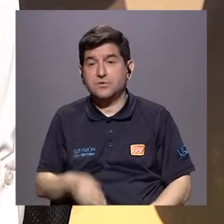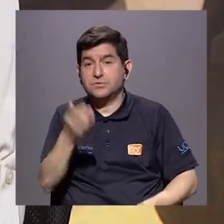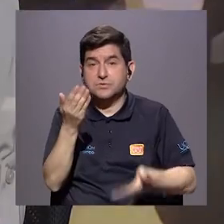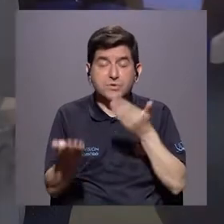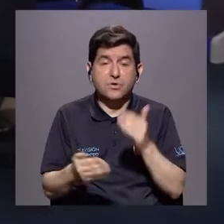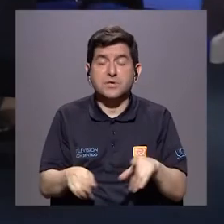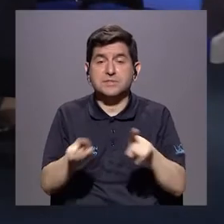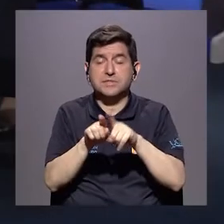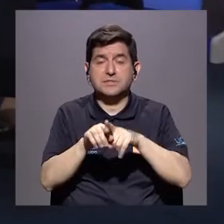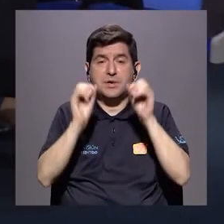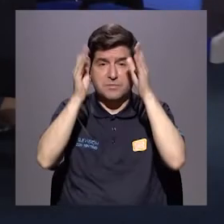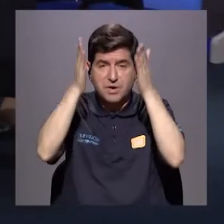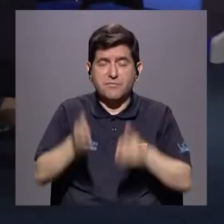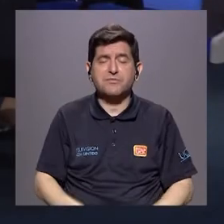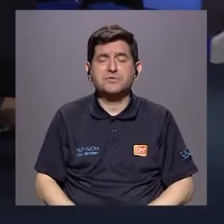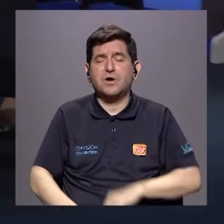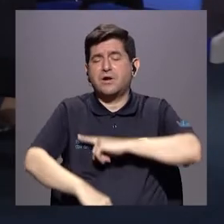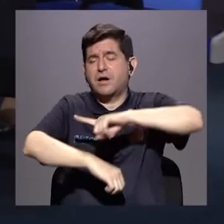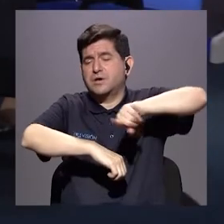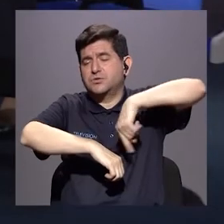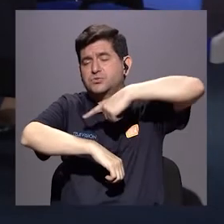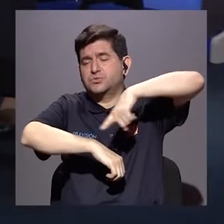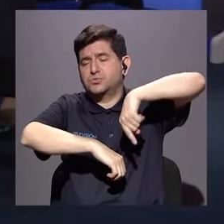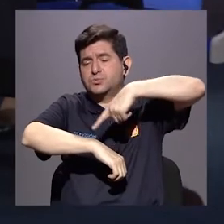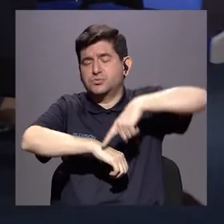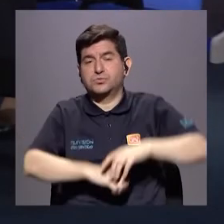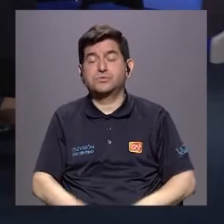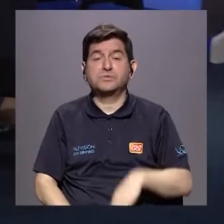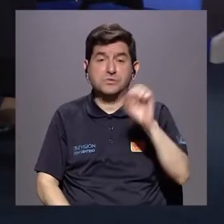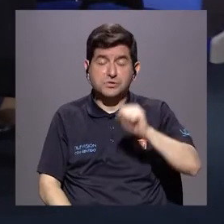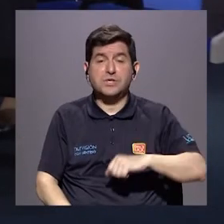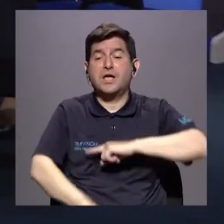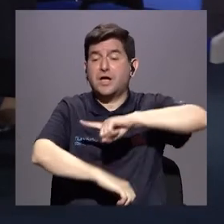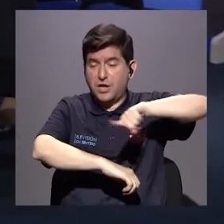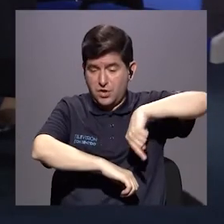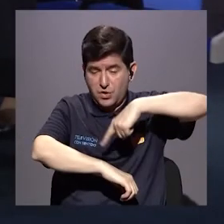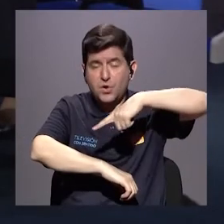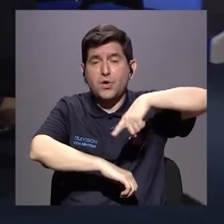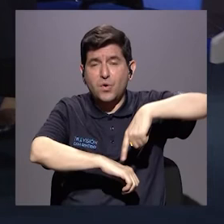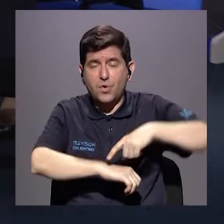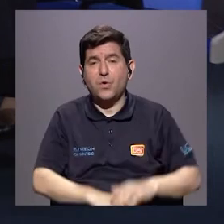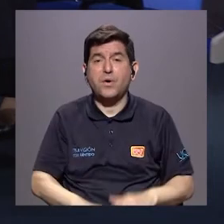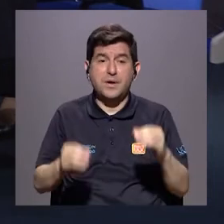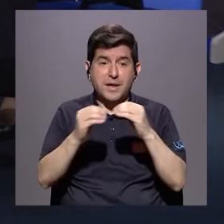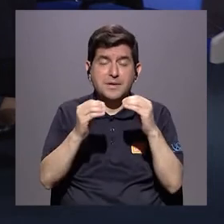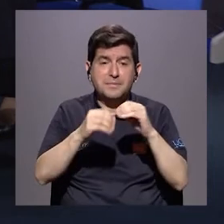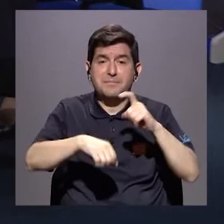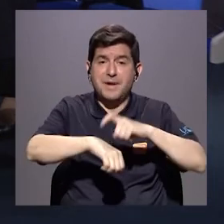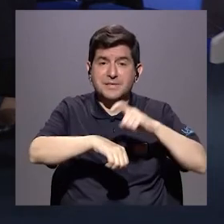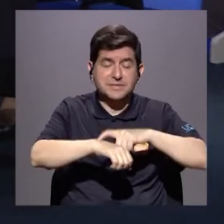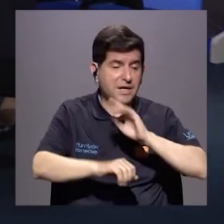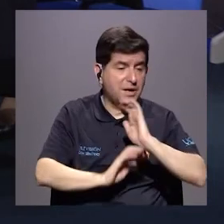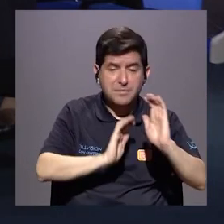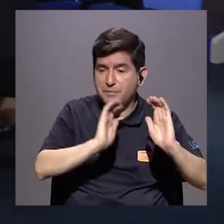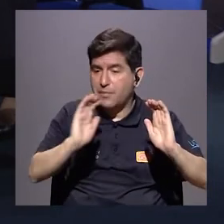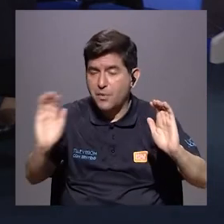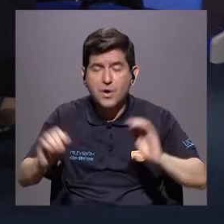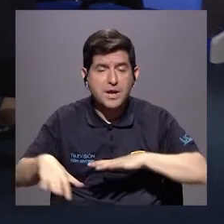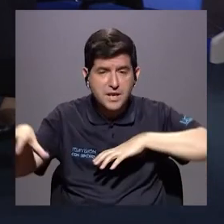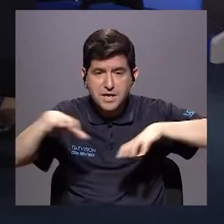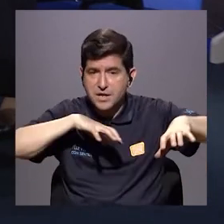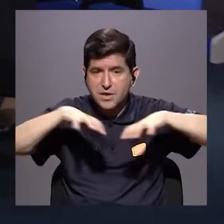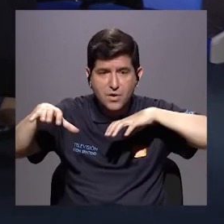muchos educadores y educadoras pasan mucho tiempo, todos los días, ¿verdad? Son es donde más pasan niños sus horas